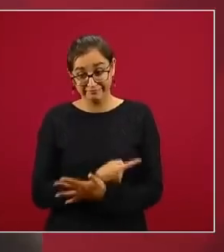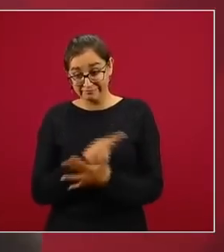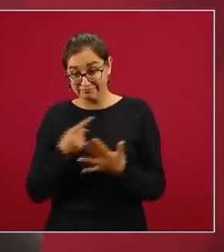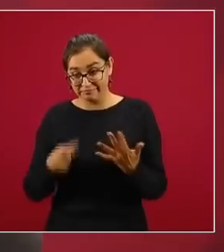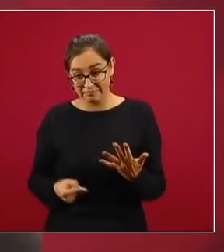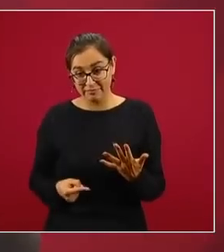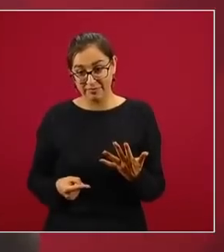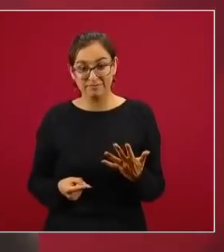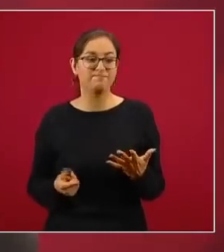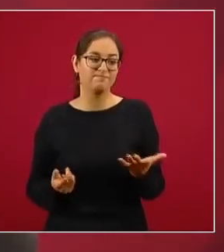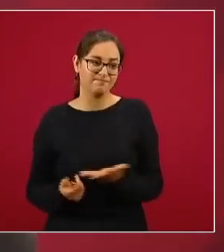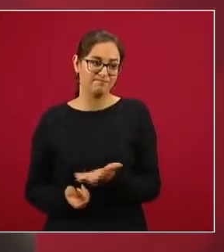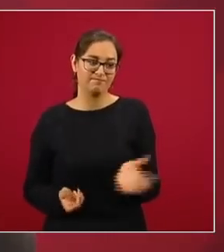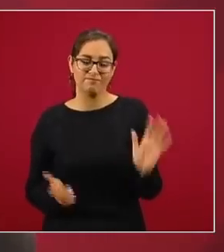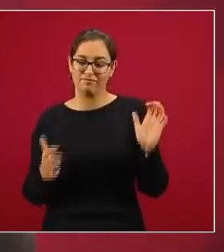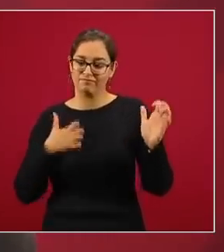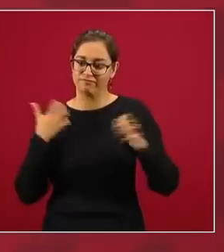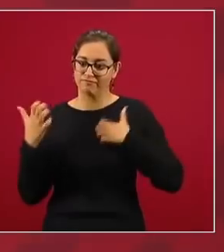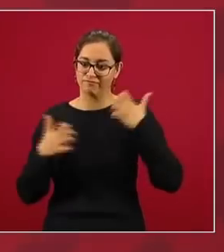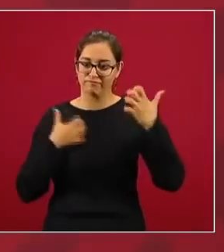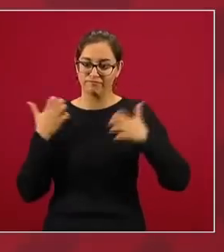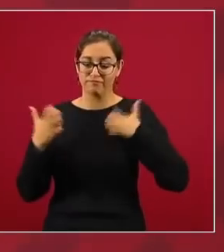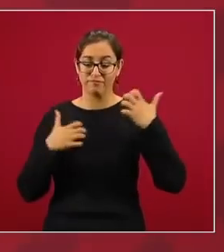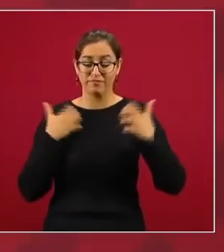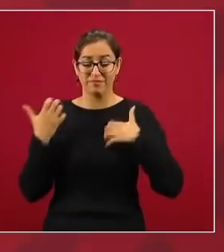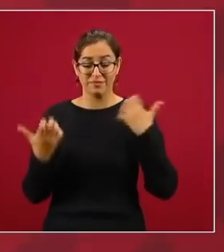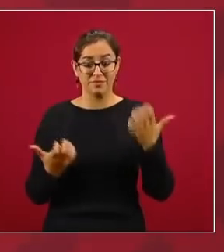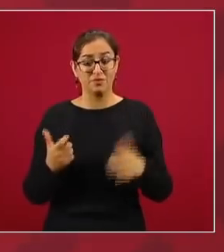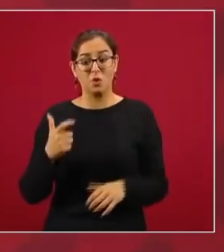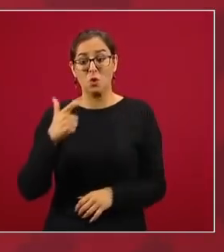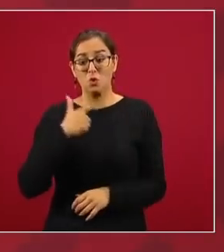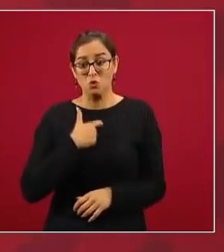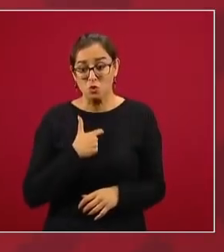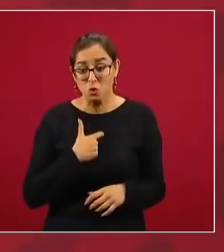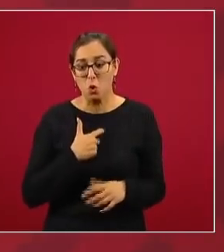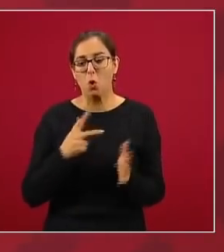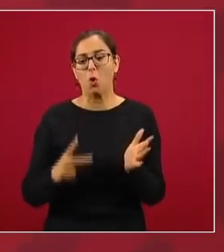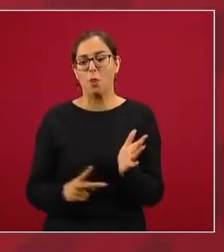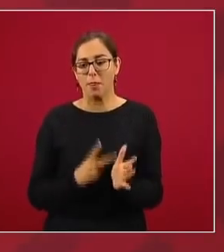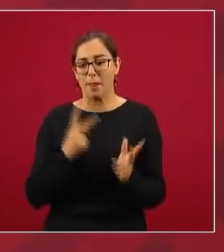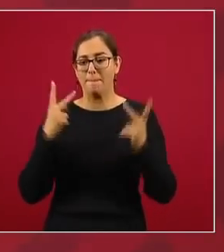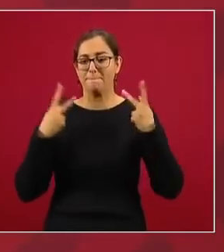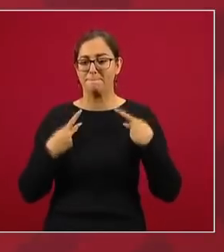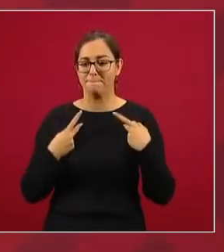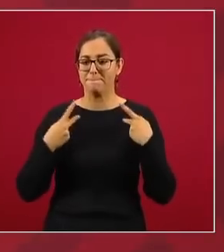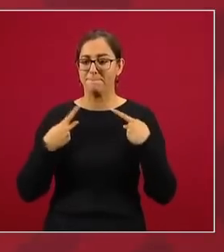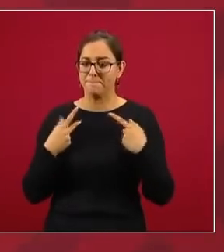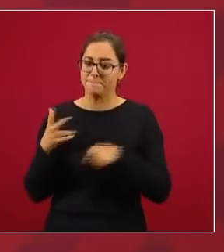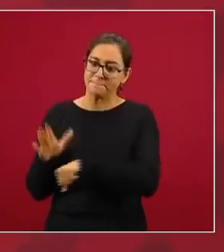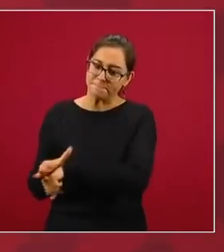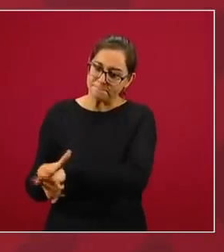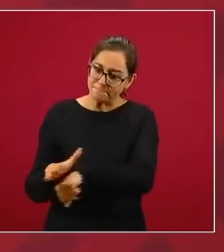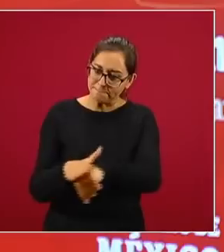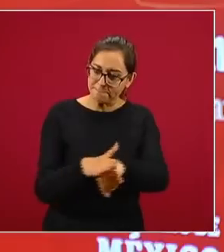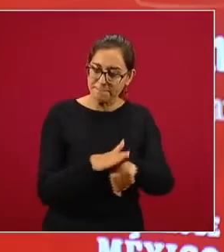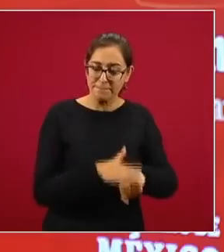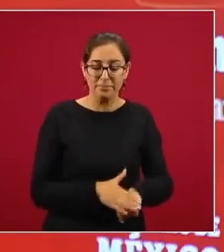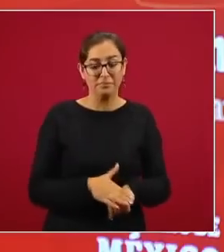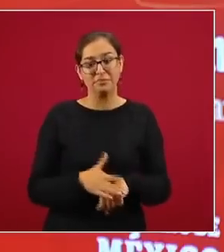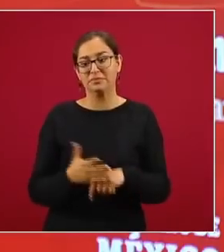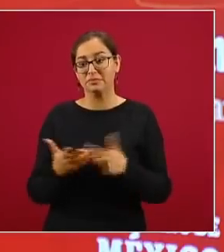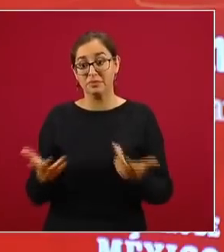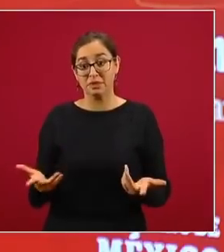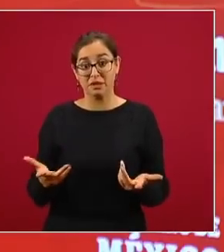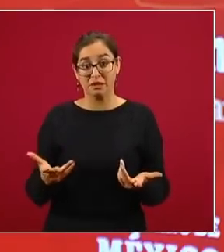pues genera estas reacciones yo le pido a la gente vuelvo a Morelos que no se